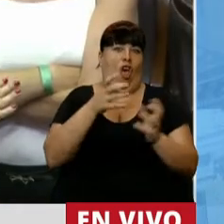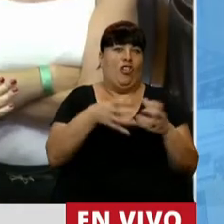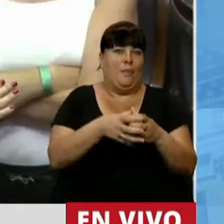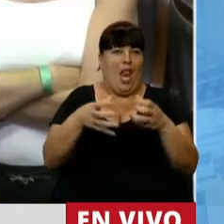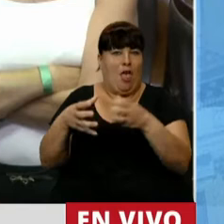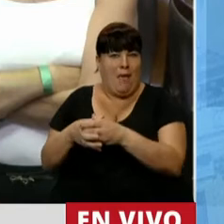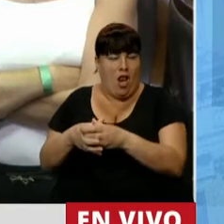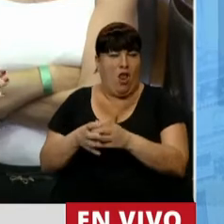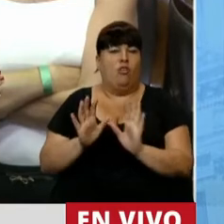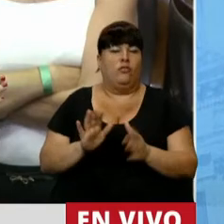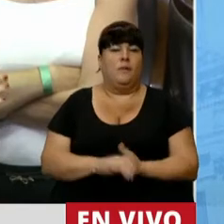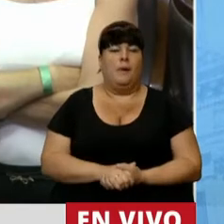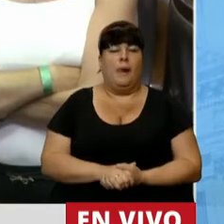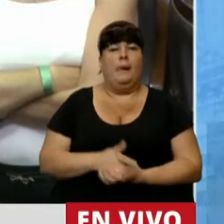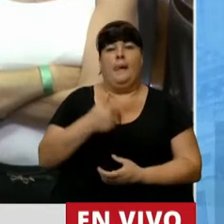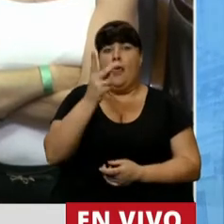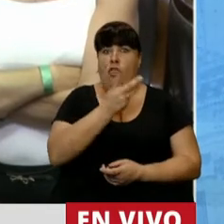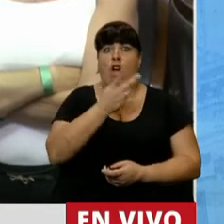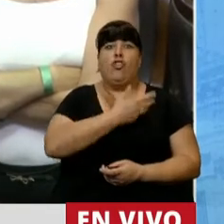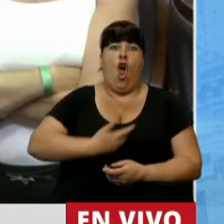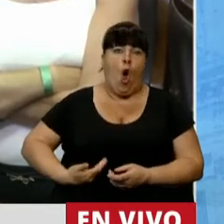que nos han gobernado